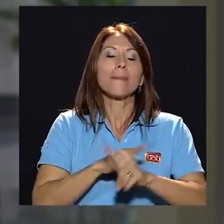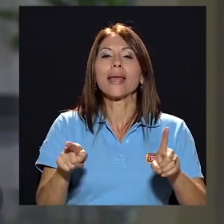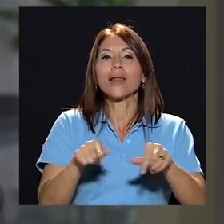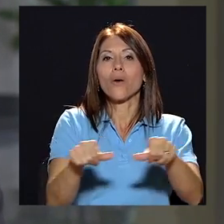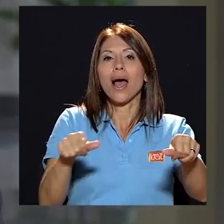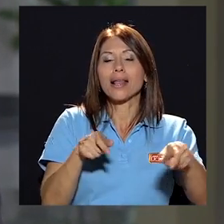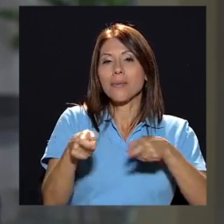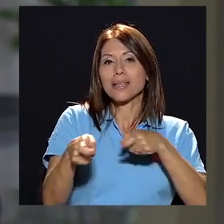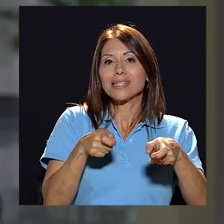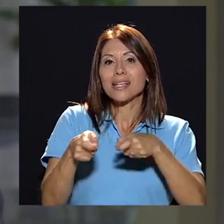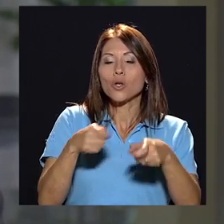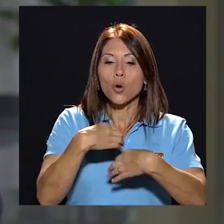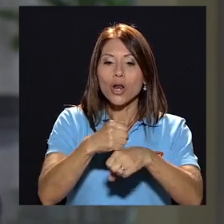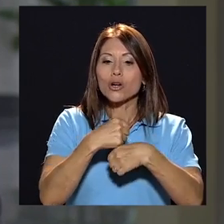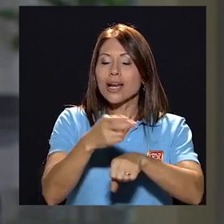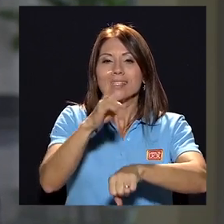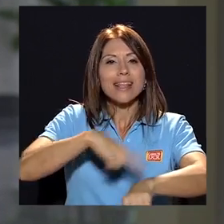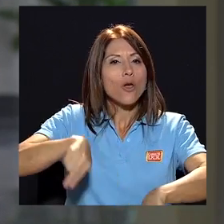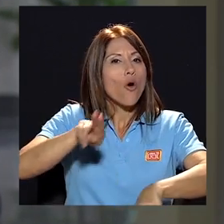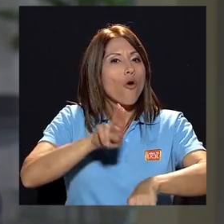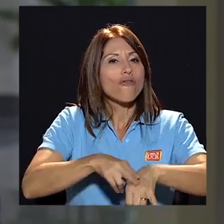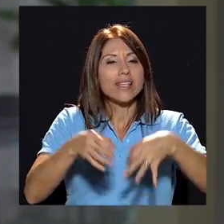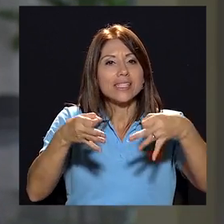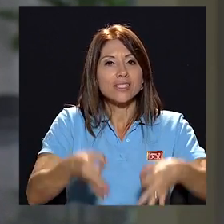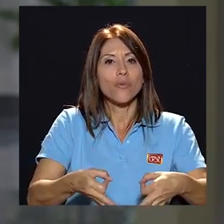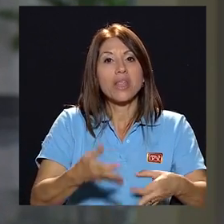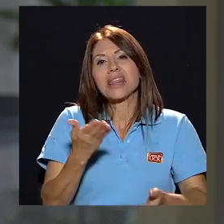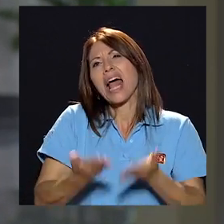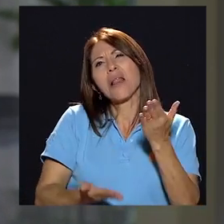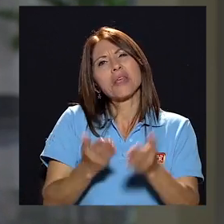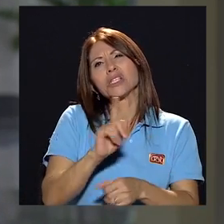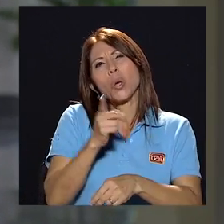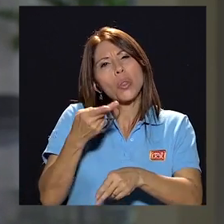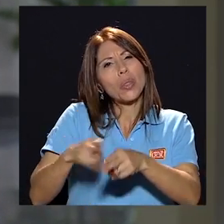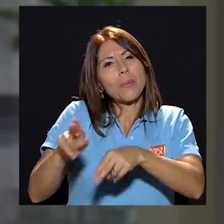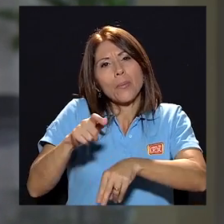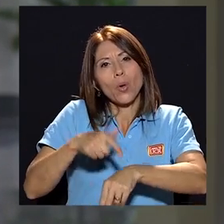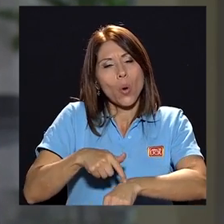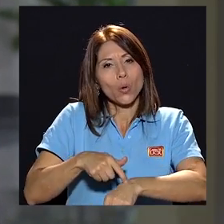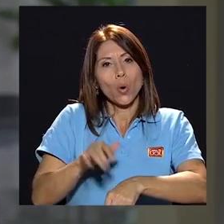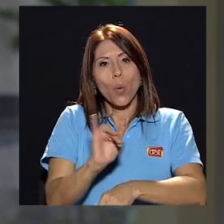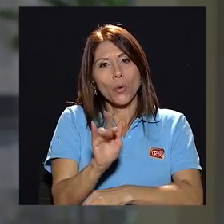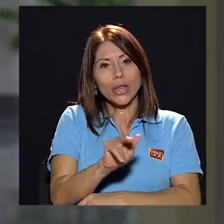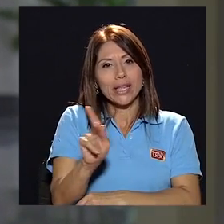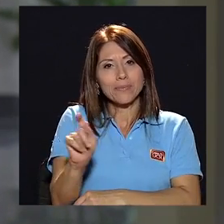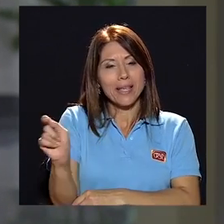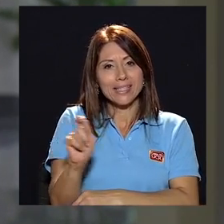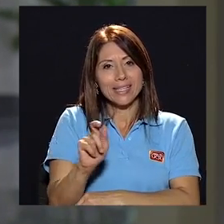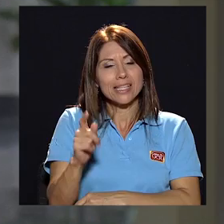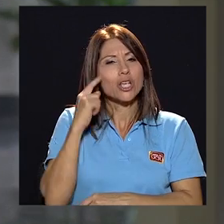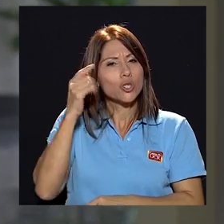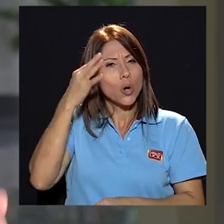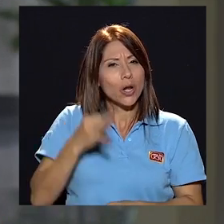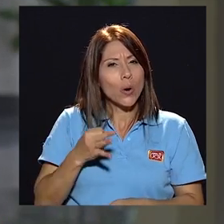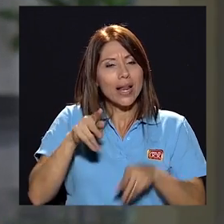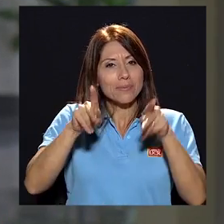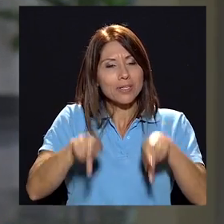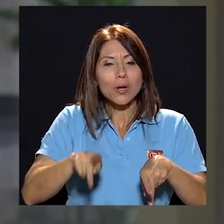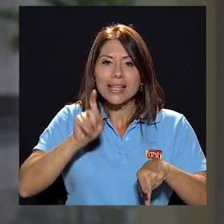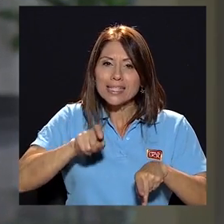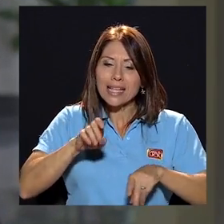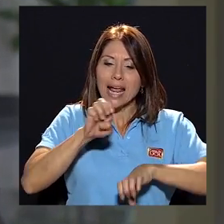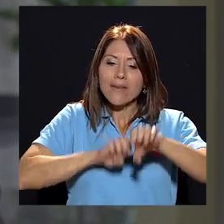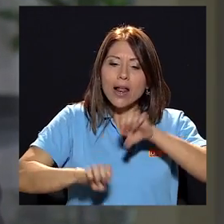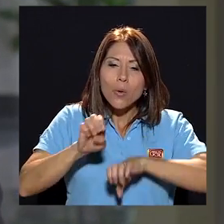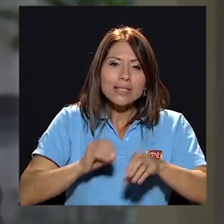quien lo realice de oficio. Tal vez no un plazo tan corto como tres meses. Yo creo que las personas necesitamos evaluarnos